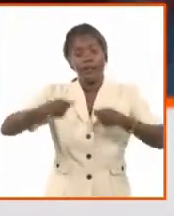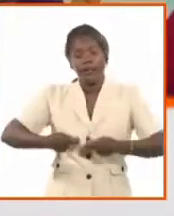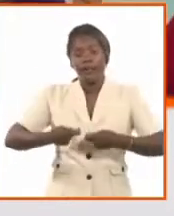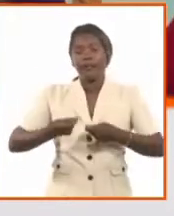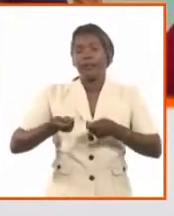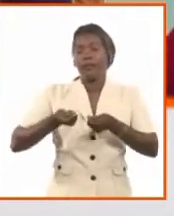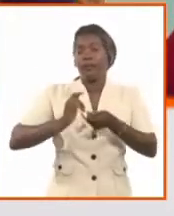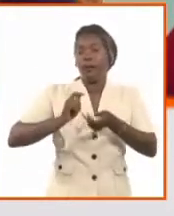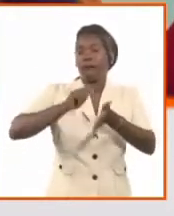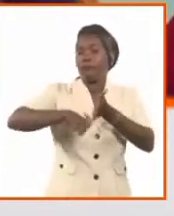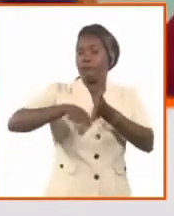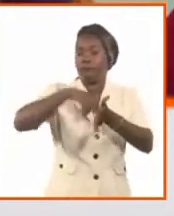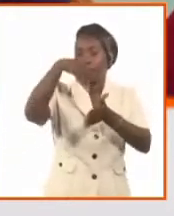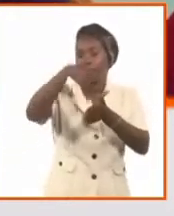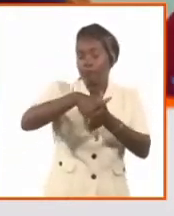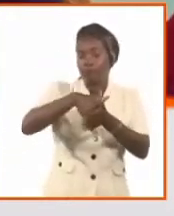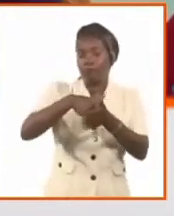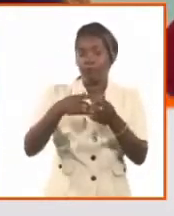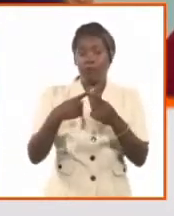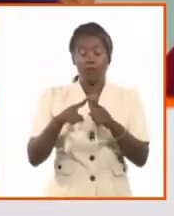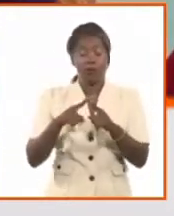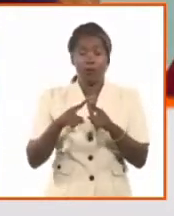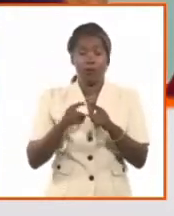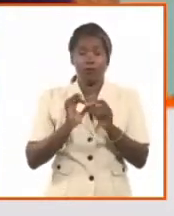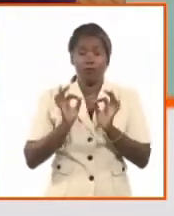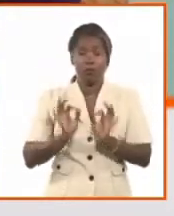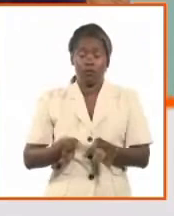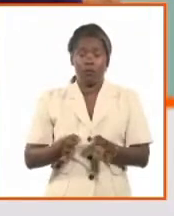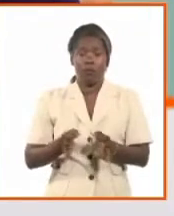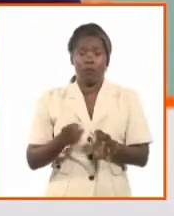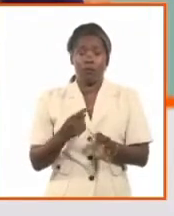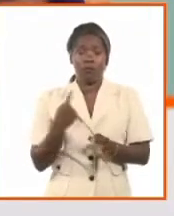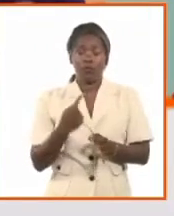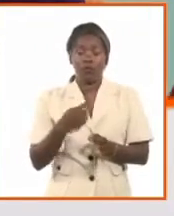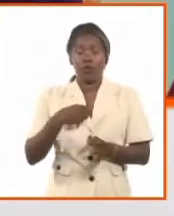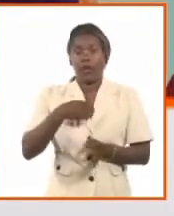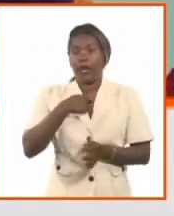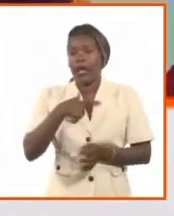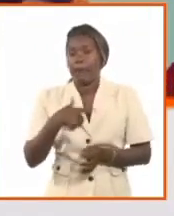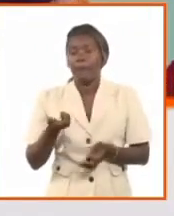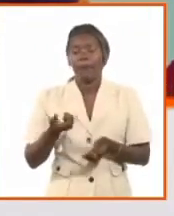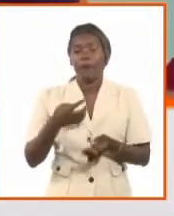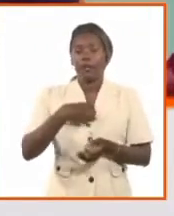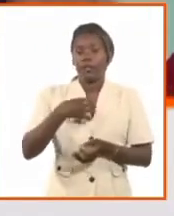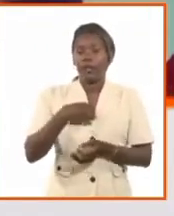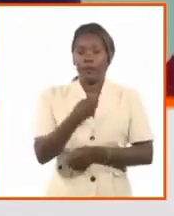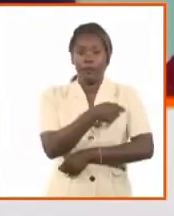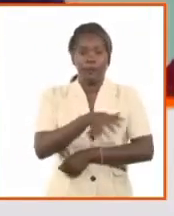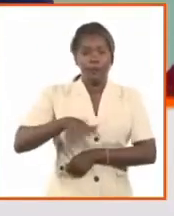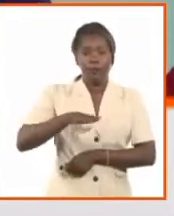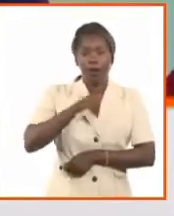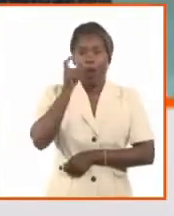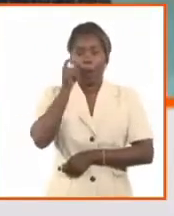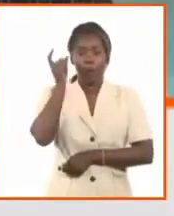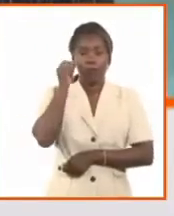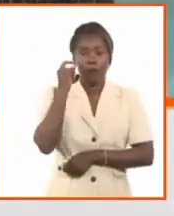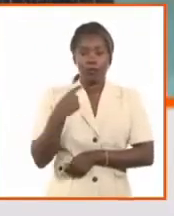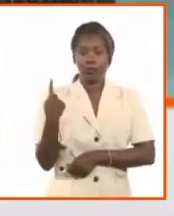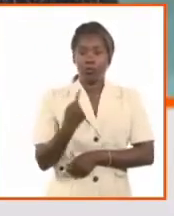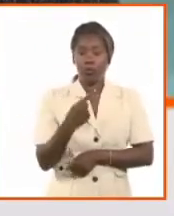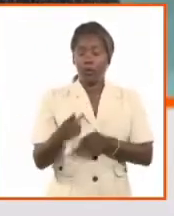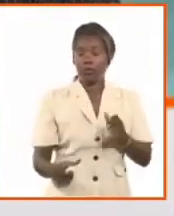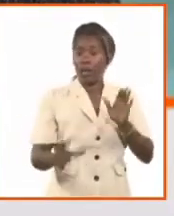Y creo que es un deber cívico que tiene un plus para todos los cubanos y cubanos, porque se trata de un referéndum